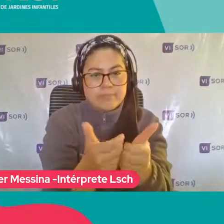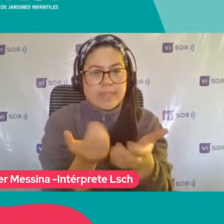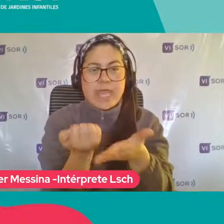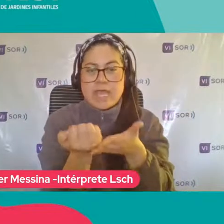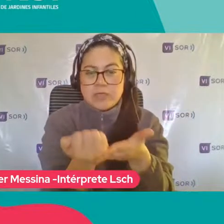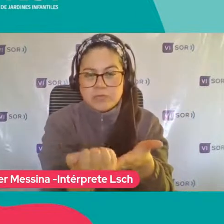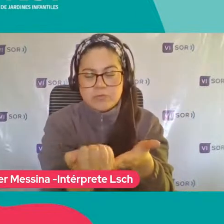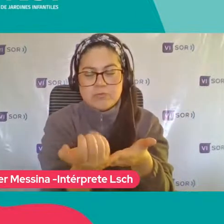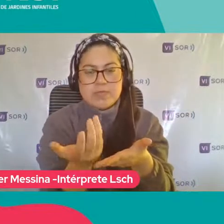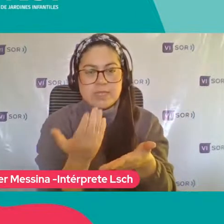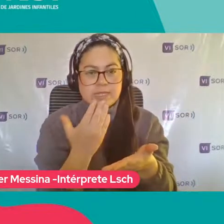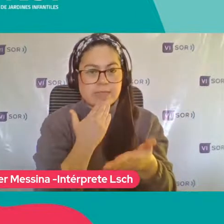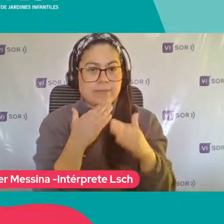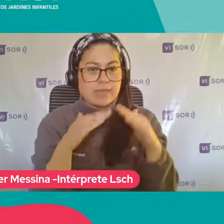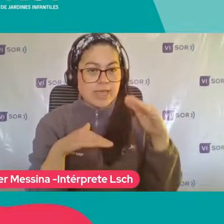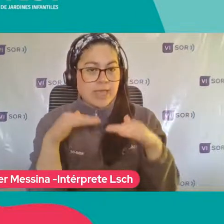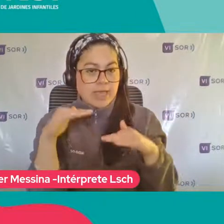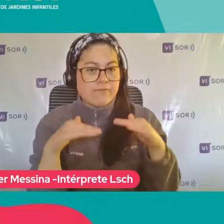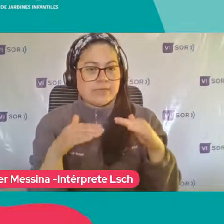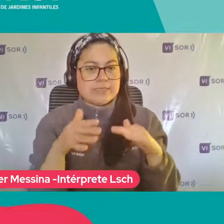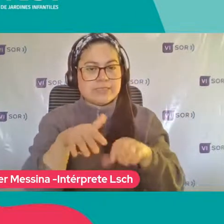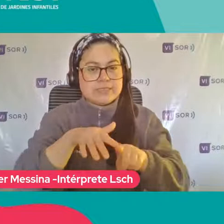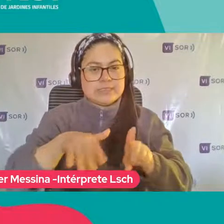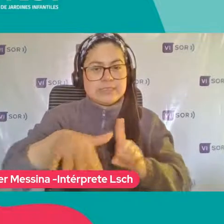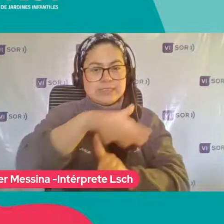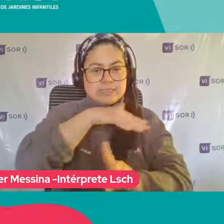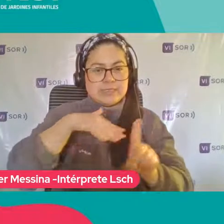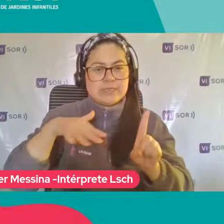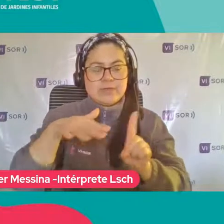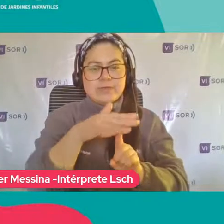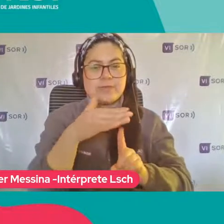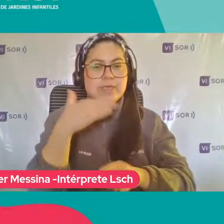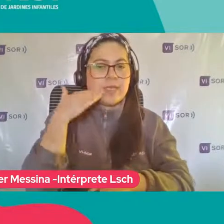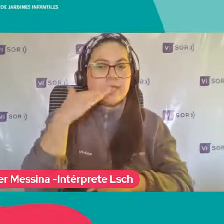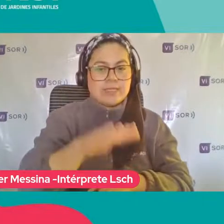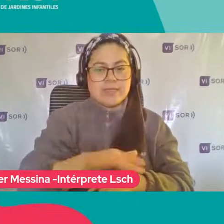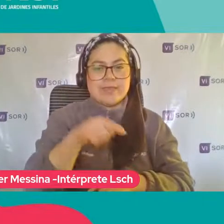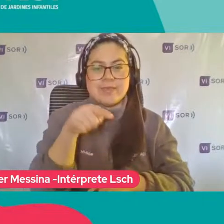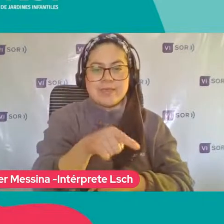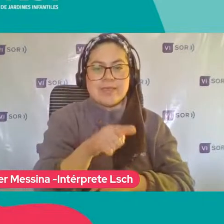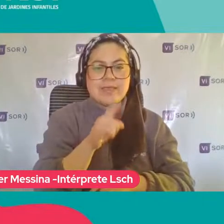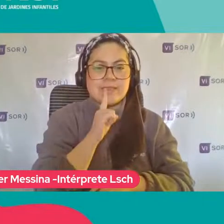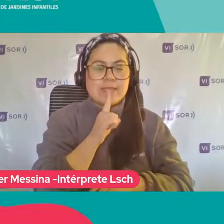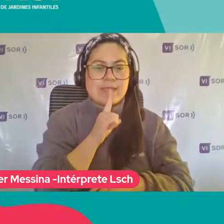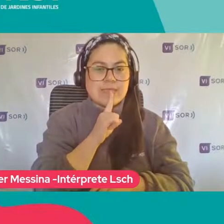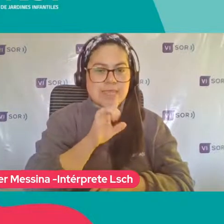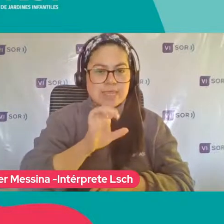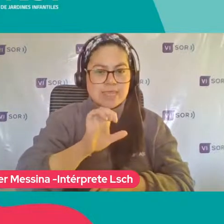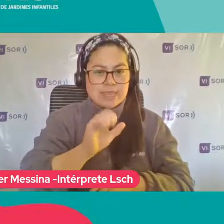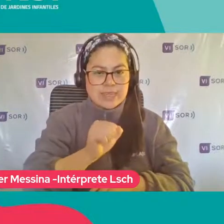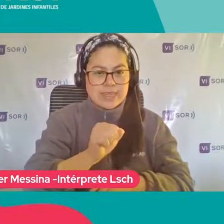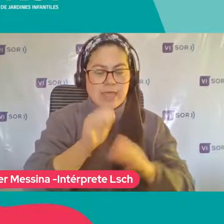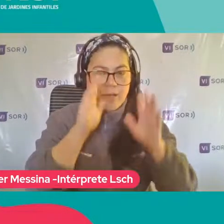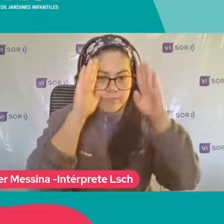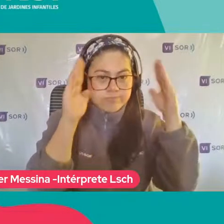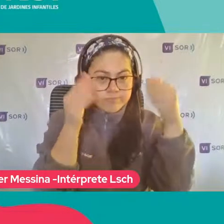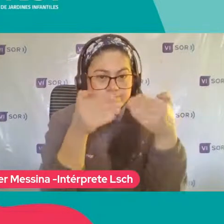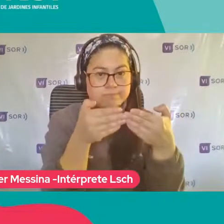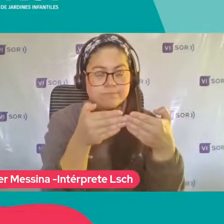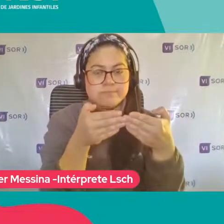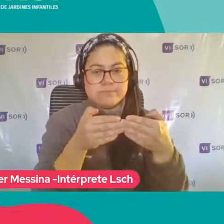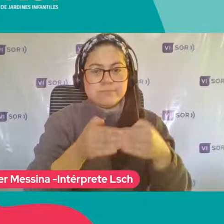Frente a esta situación Que son nuestros niños con trastorno autista Así que